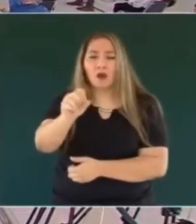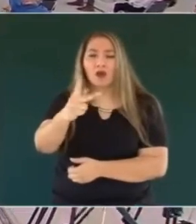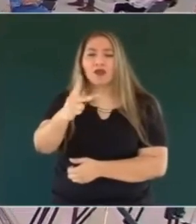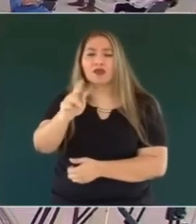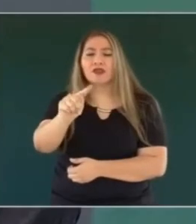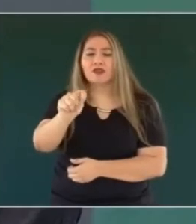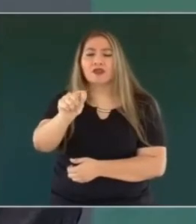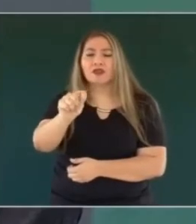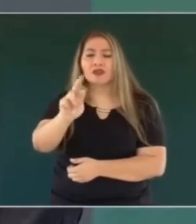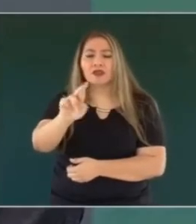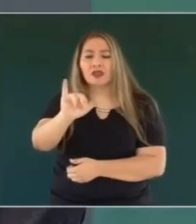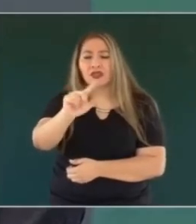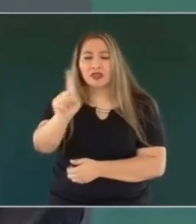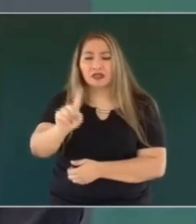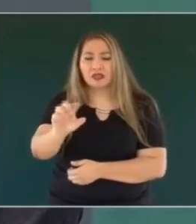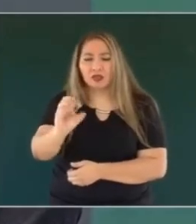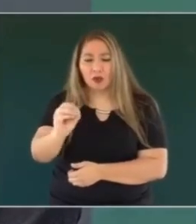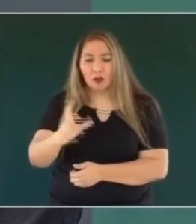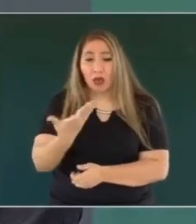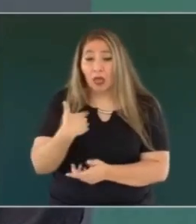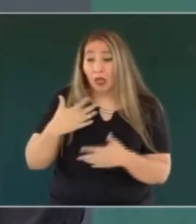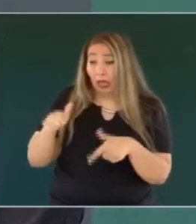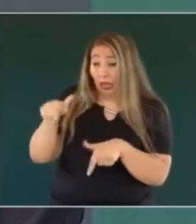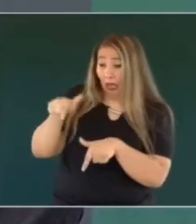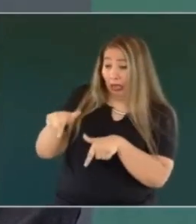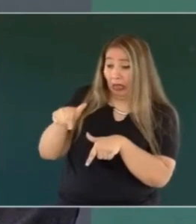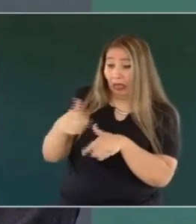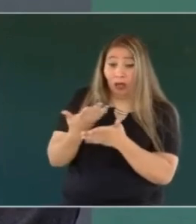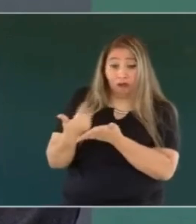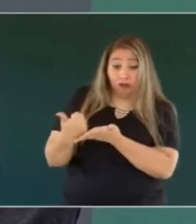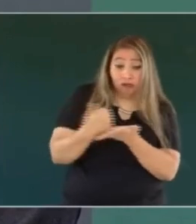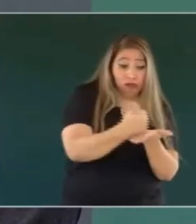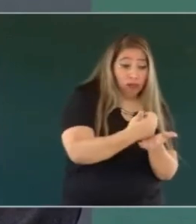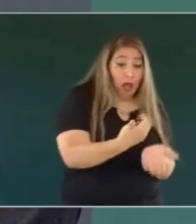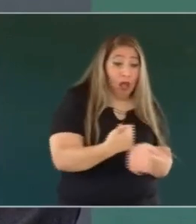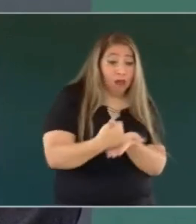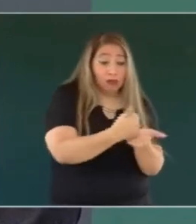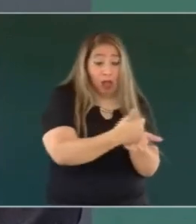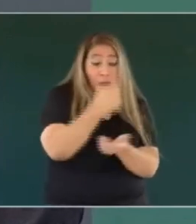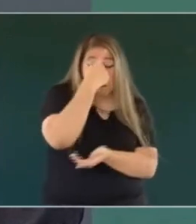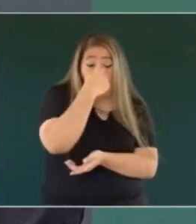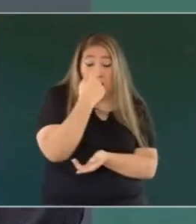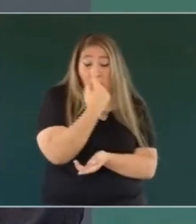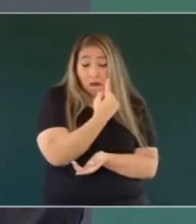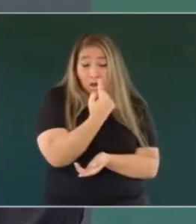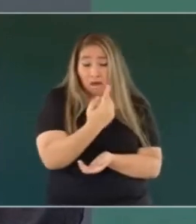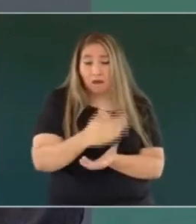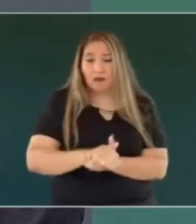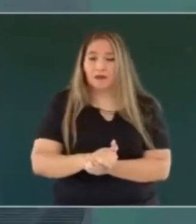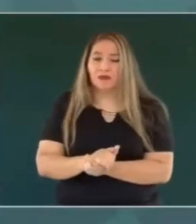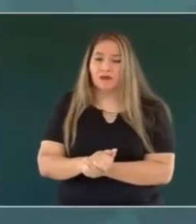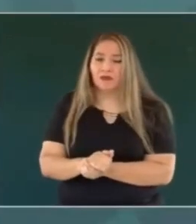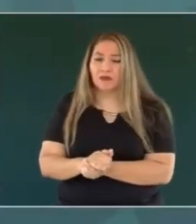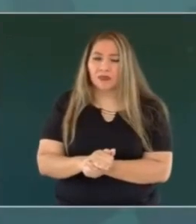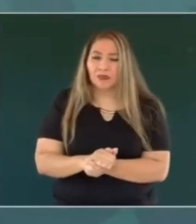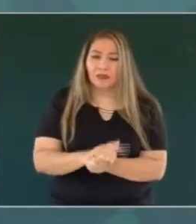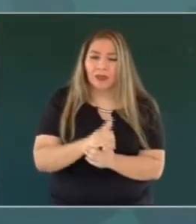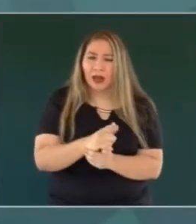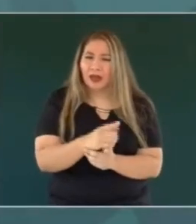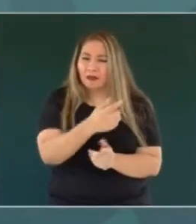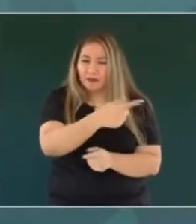ellos estarían dispuestos a ayudar para que se